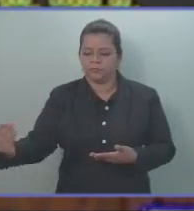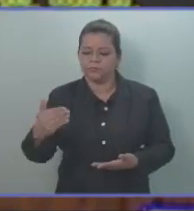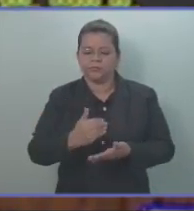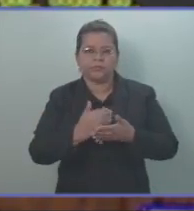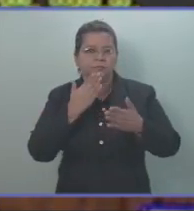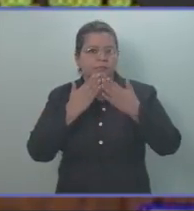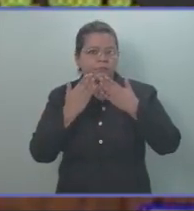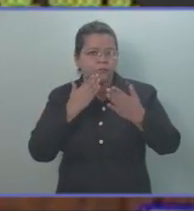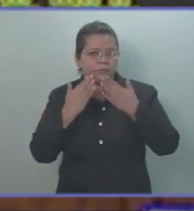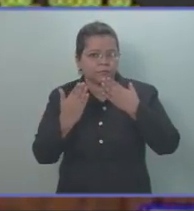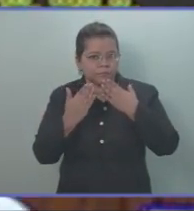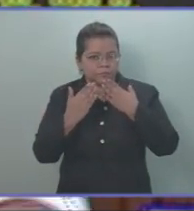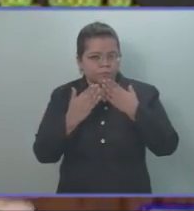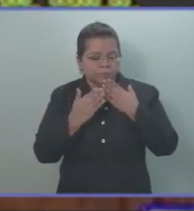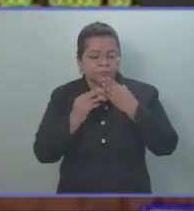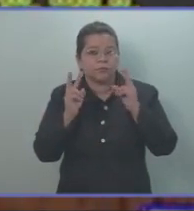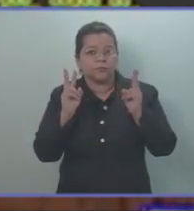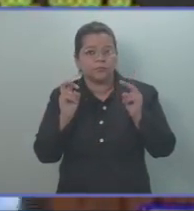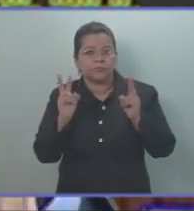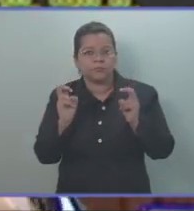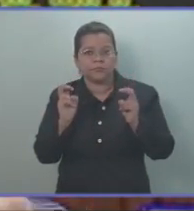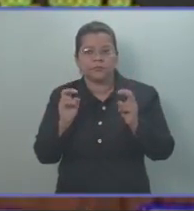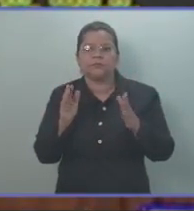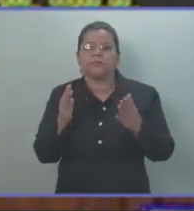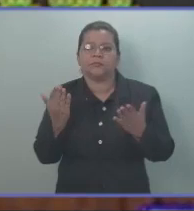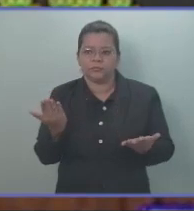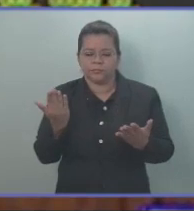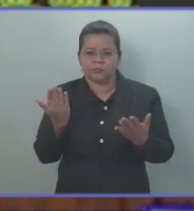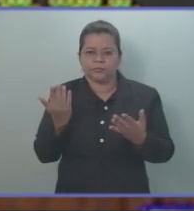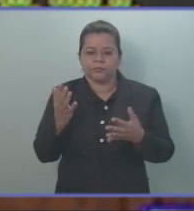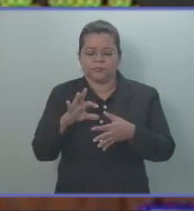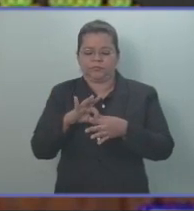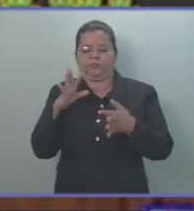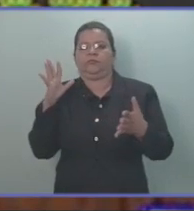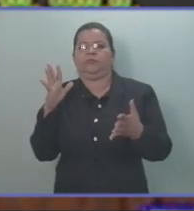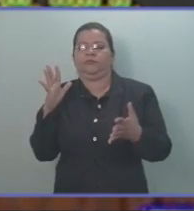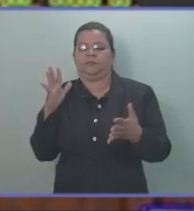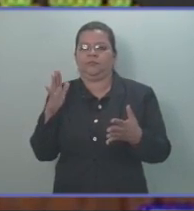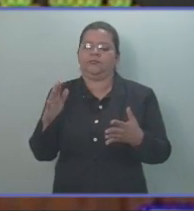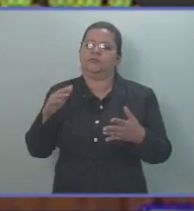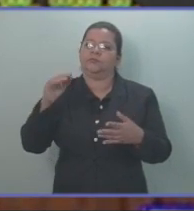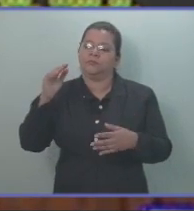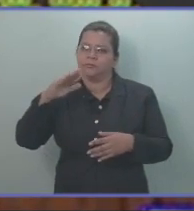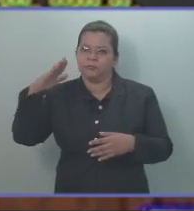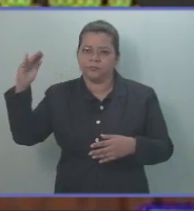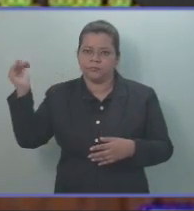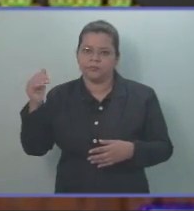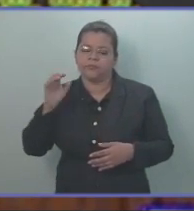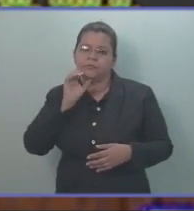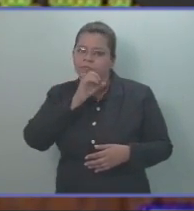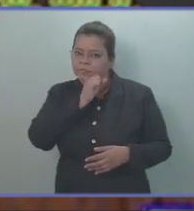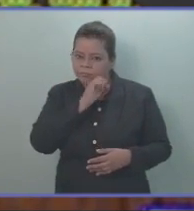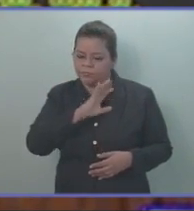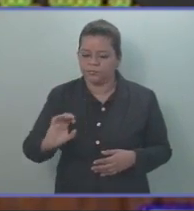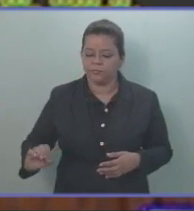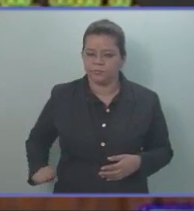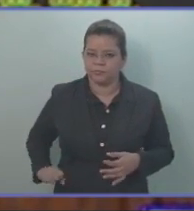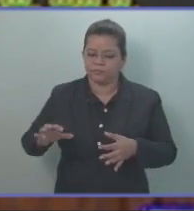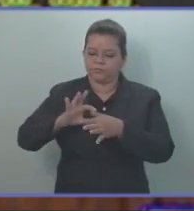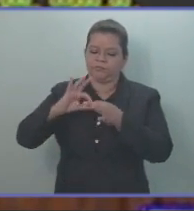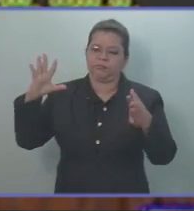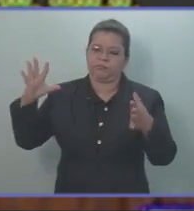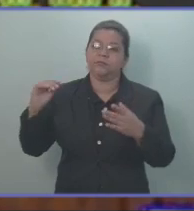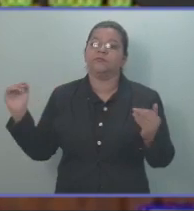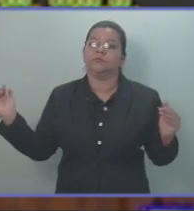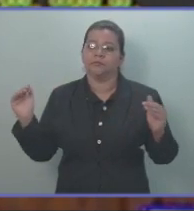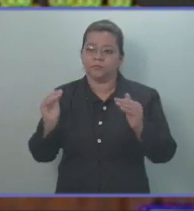el caso del rompimiento que hay con relación diplomática de China, Taiwán, El Salvador y